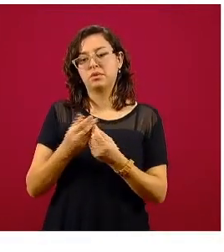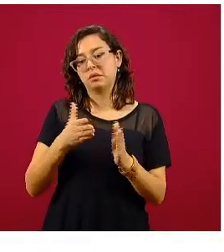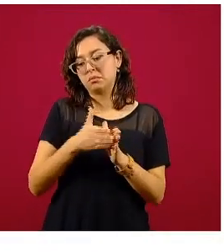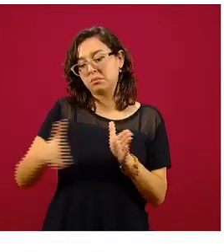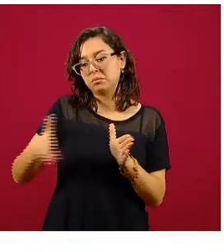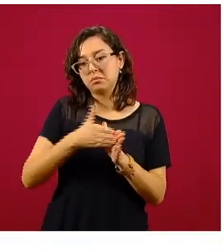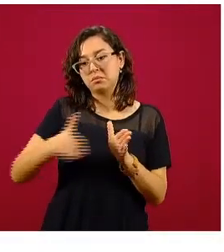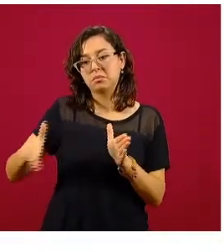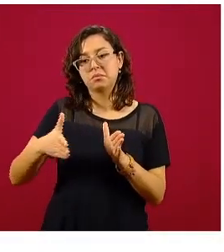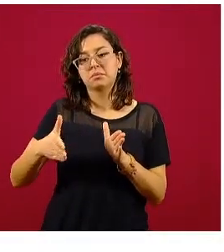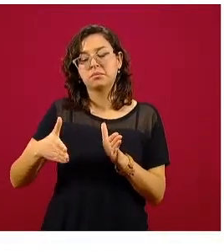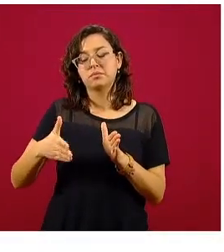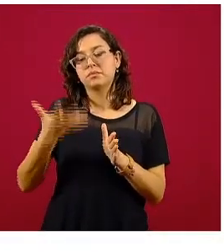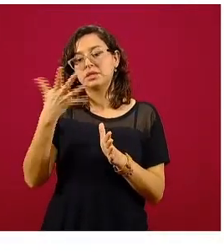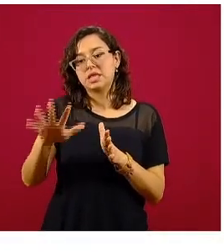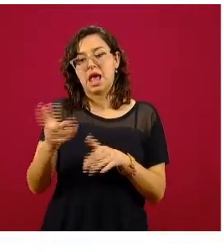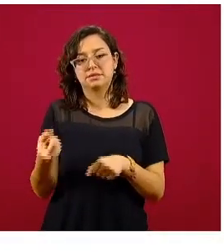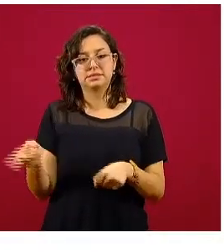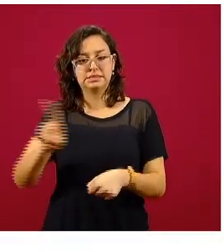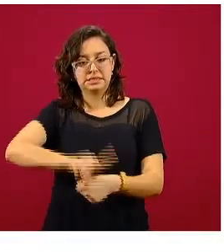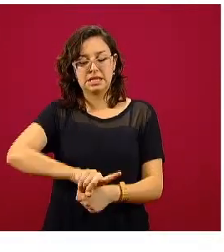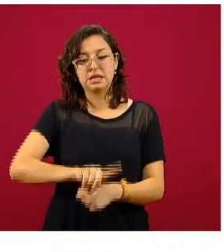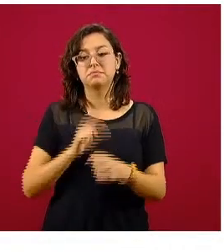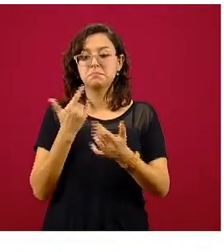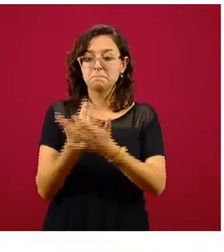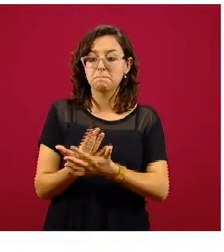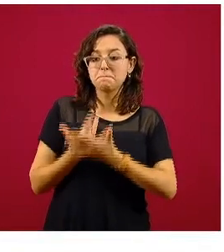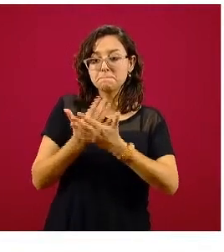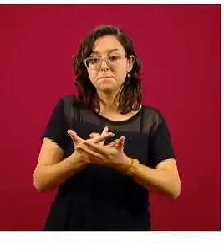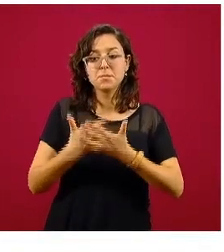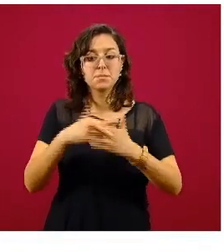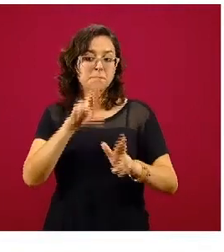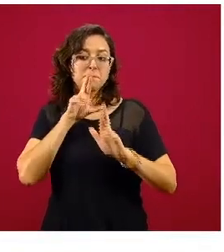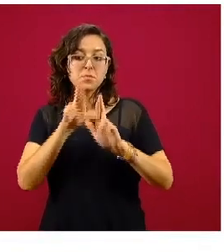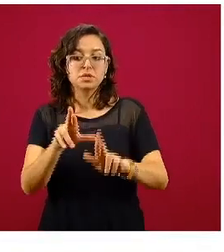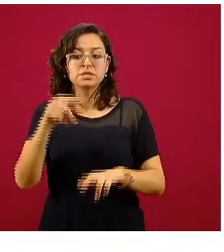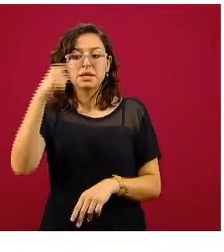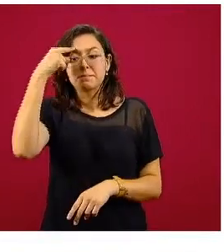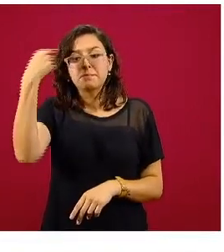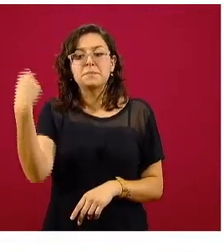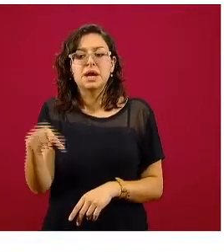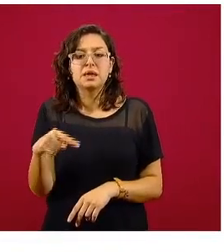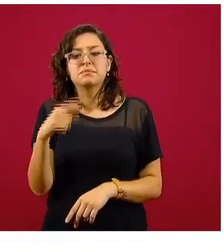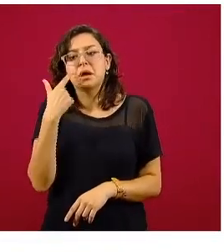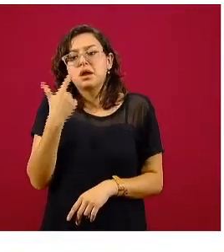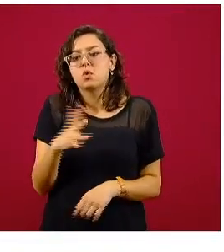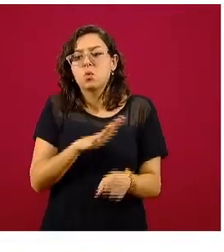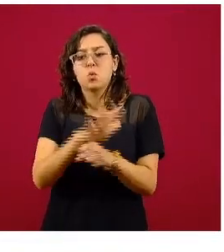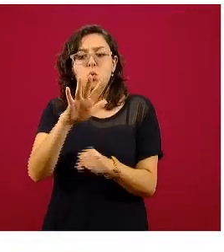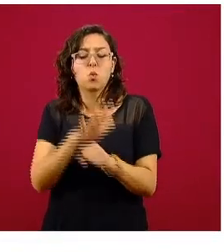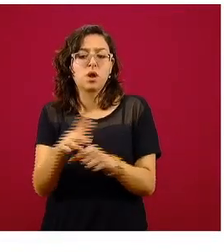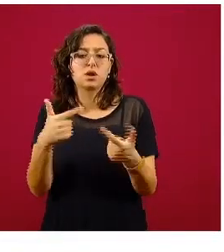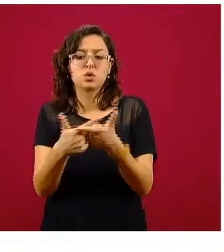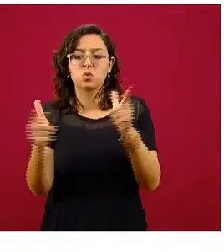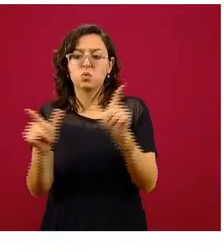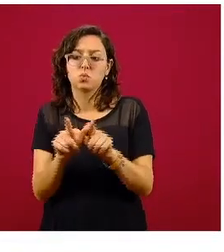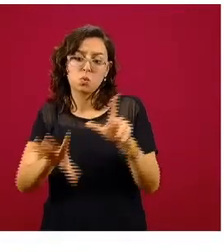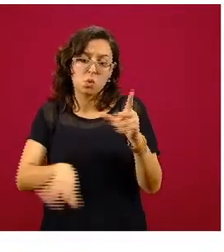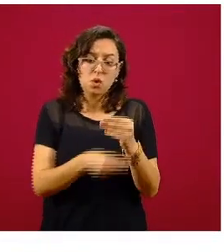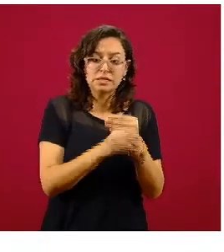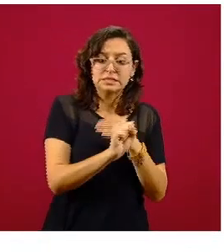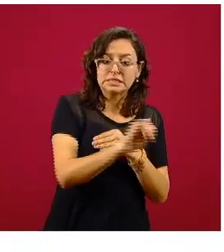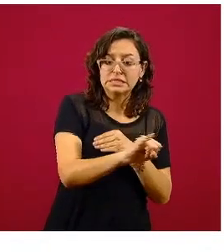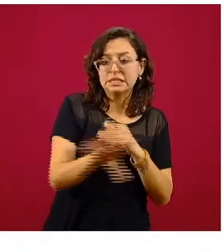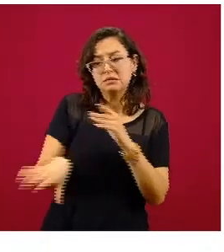en los últimos 10 días. Estamos esperando un resultado para saber finalmente a qué grupos se van a acumular.